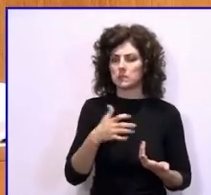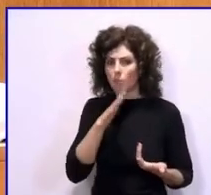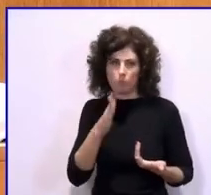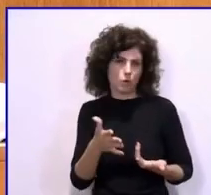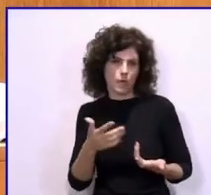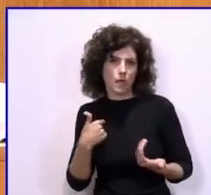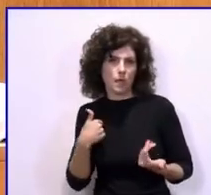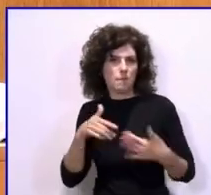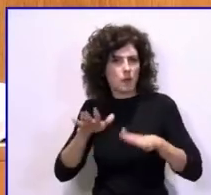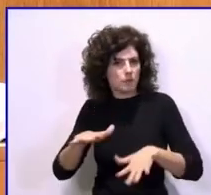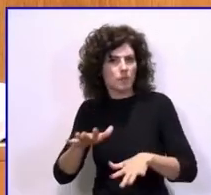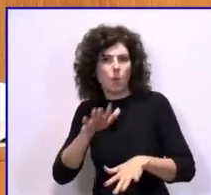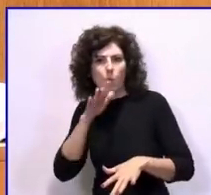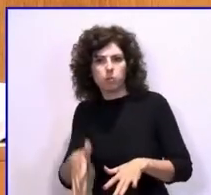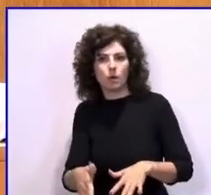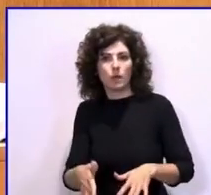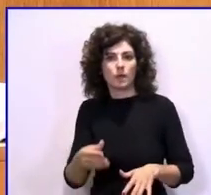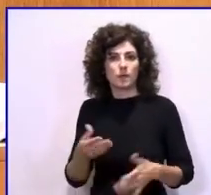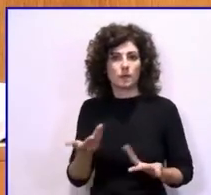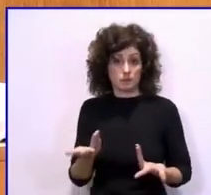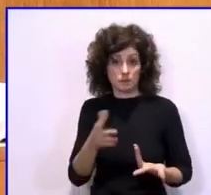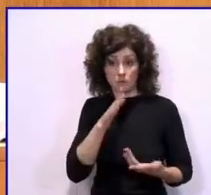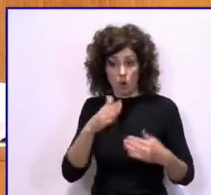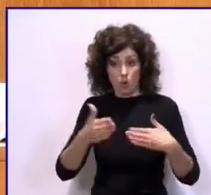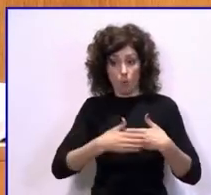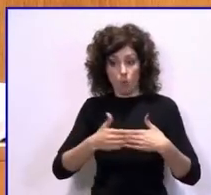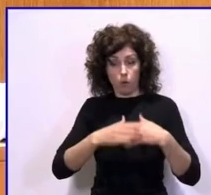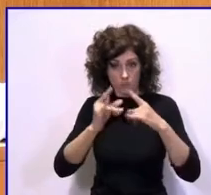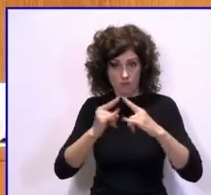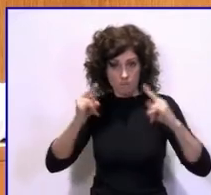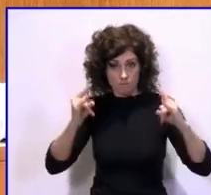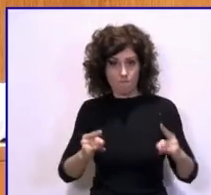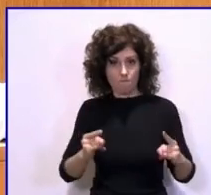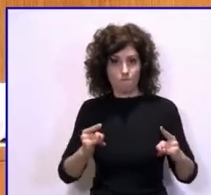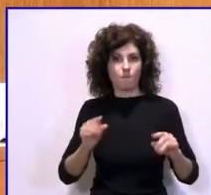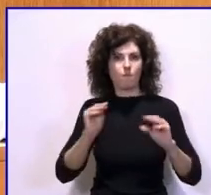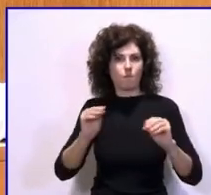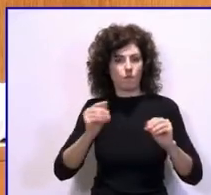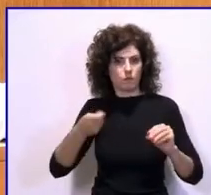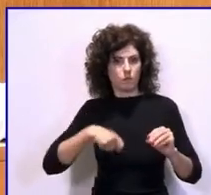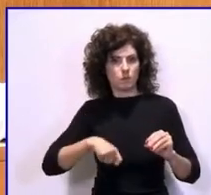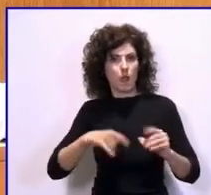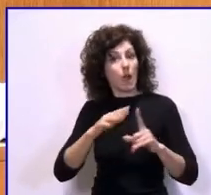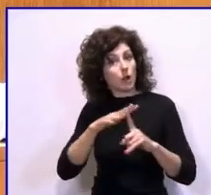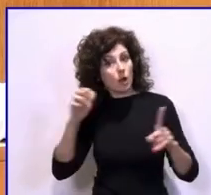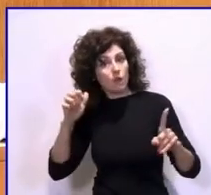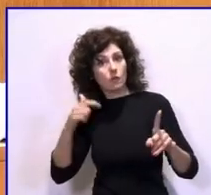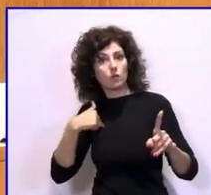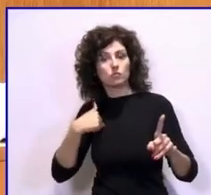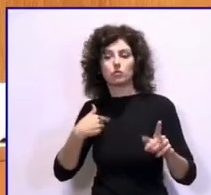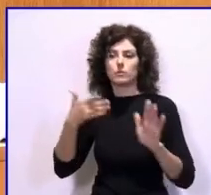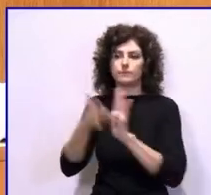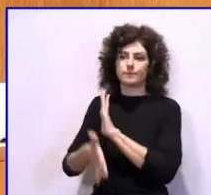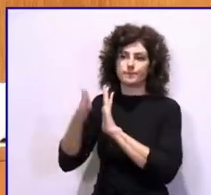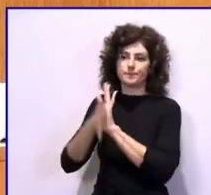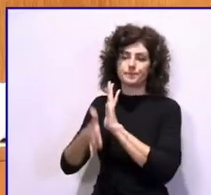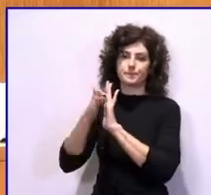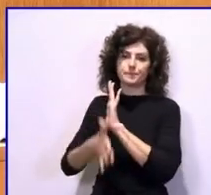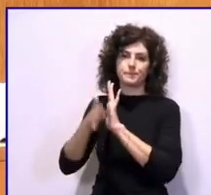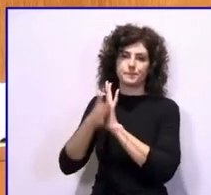manifestábamos a las puertas de la Feria de FP en Rioja Forum. Y nosotros le explicábamos